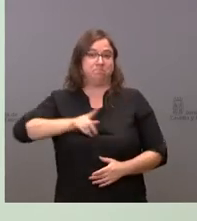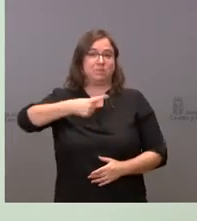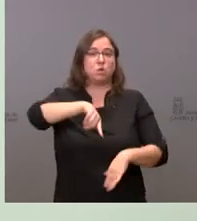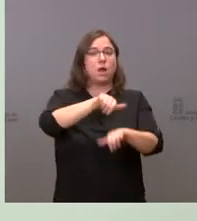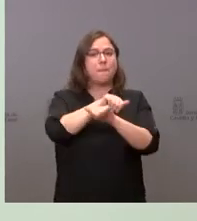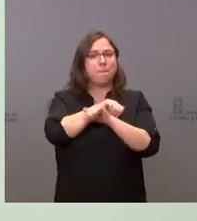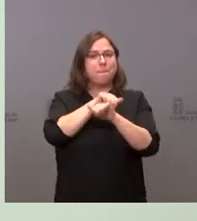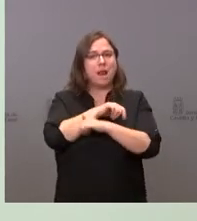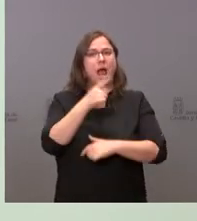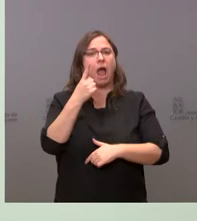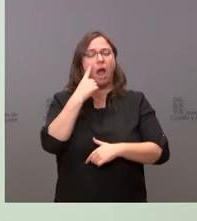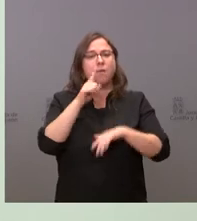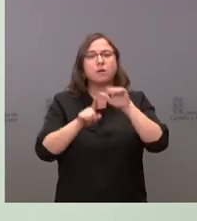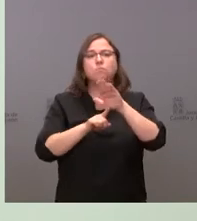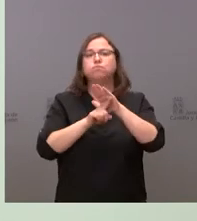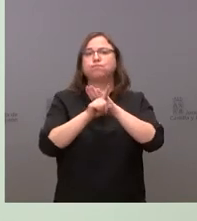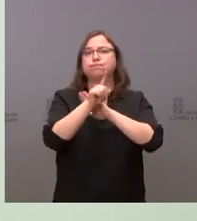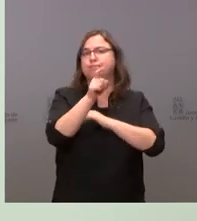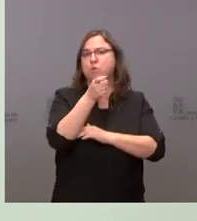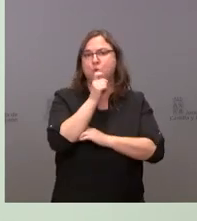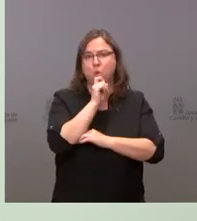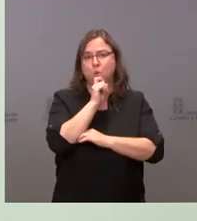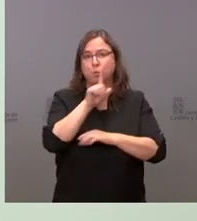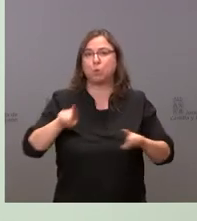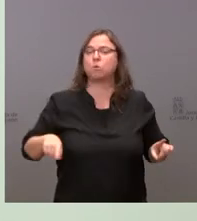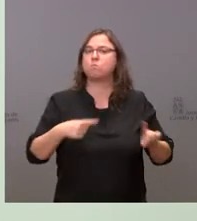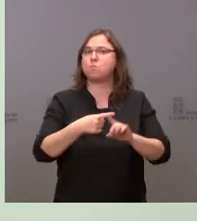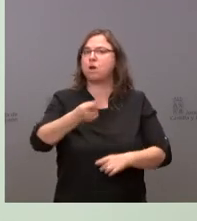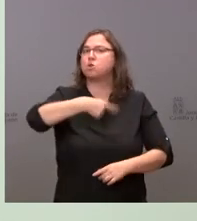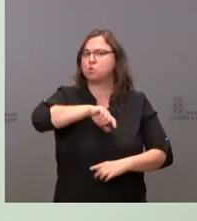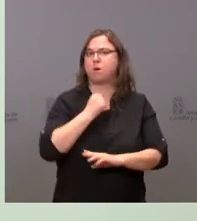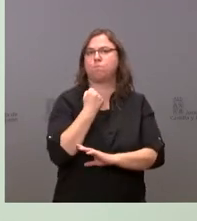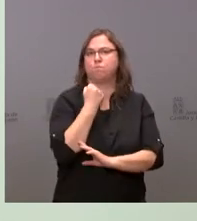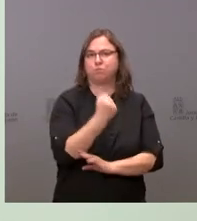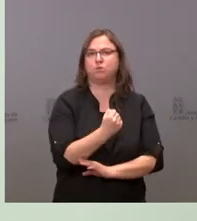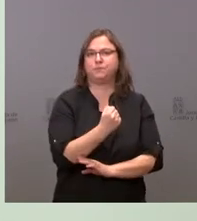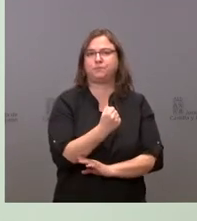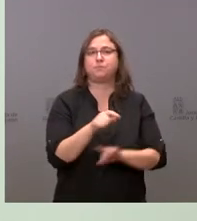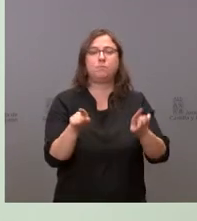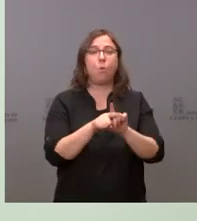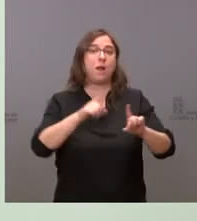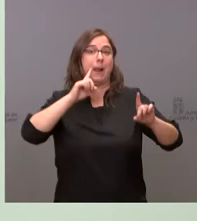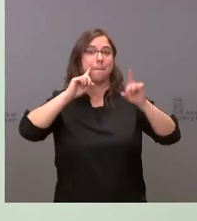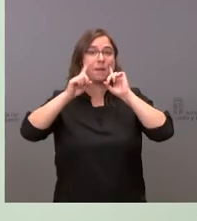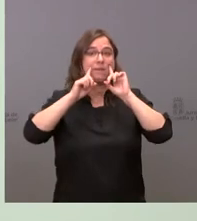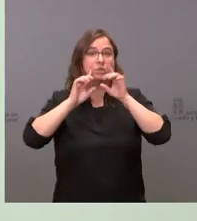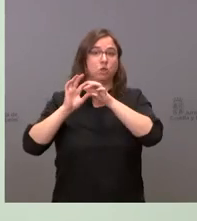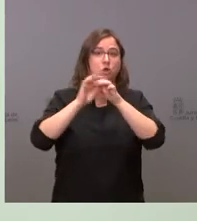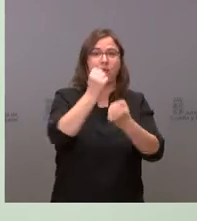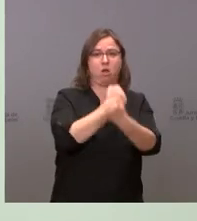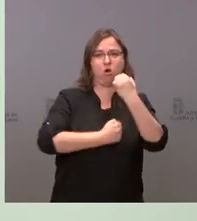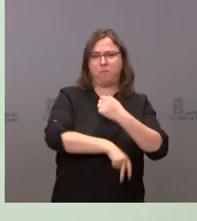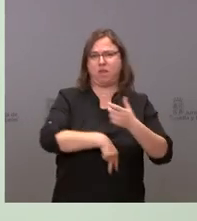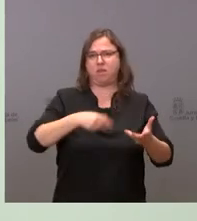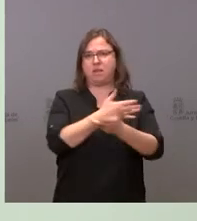evolución definitiva y nosotros respaldamos estas previsiones macroeconómicas que